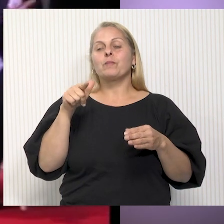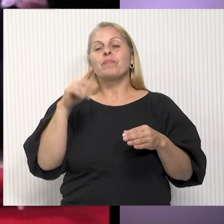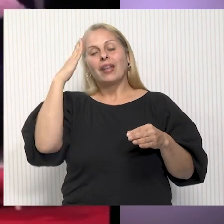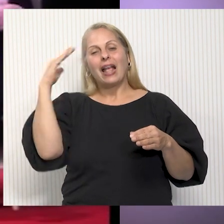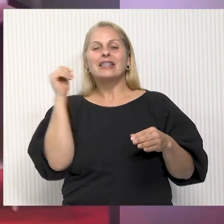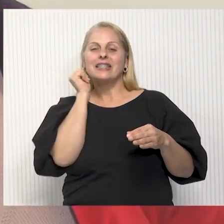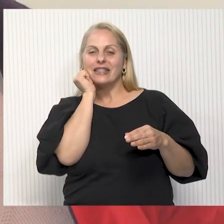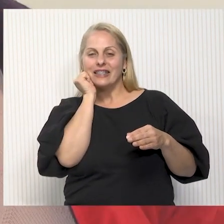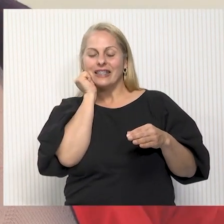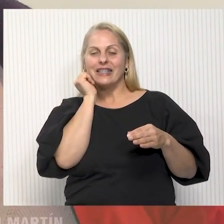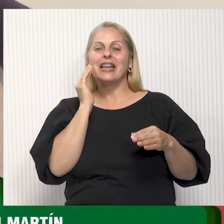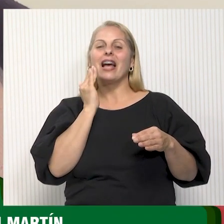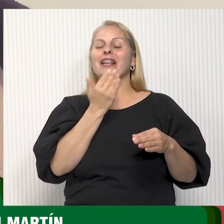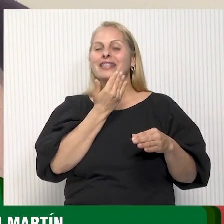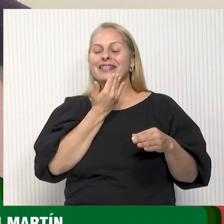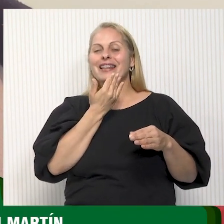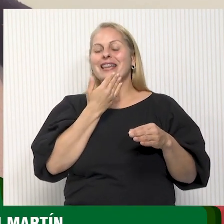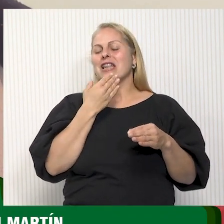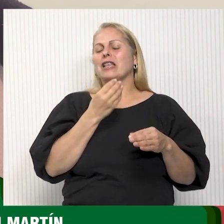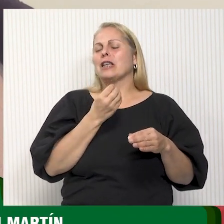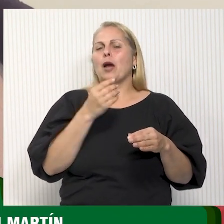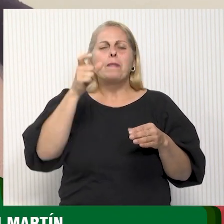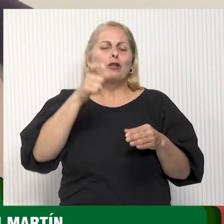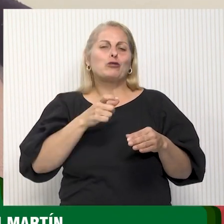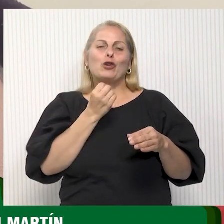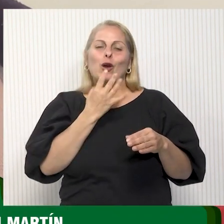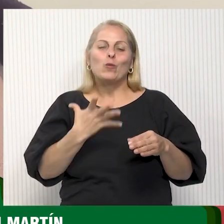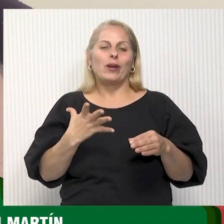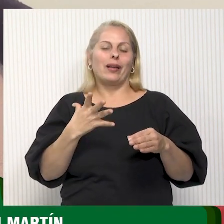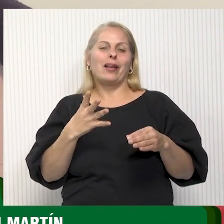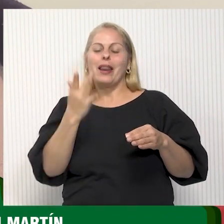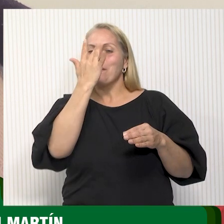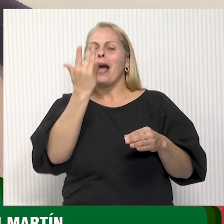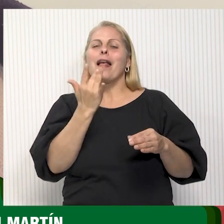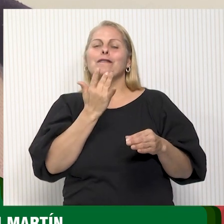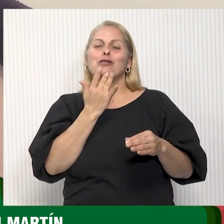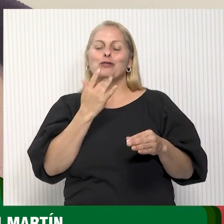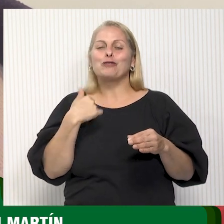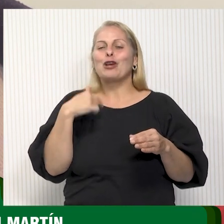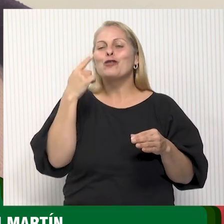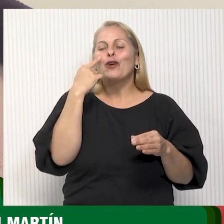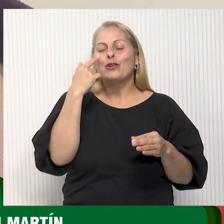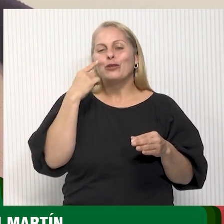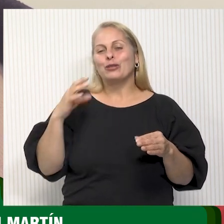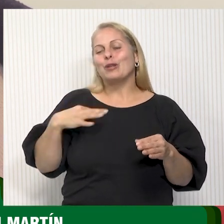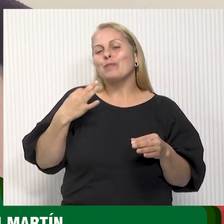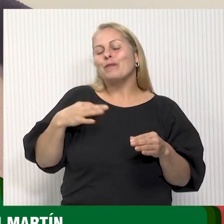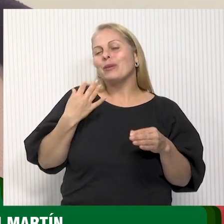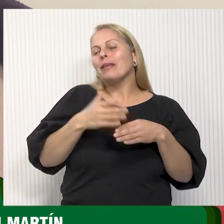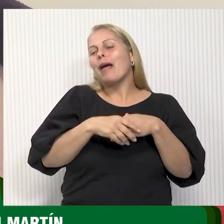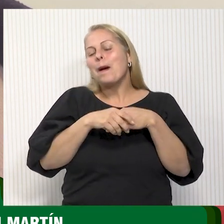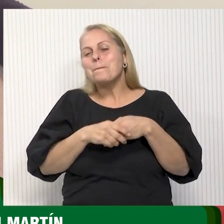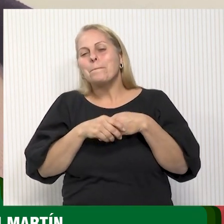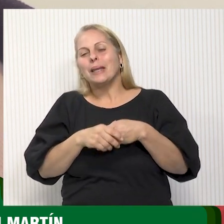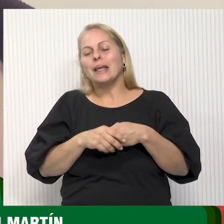maravillosa y buena que yo haya conocido en mi vida. Aparte de ser una amiga genial y una actriz